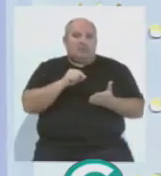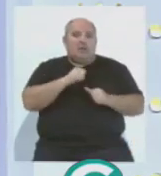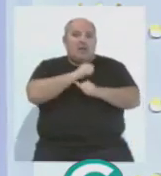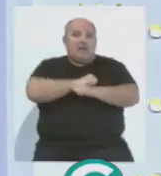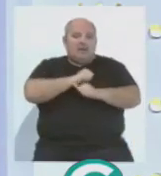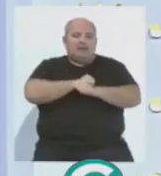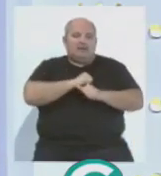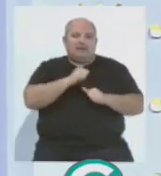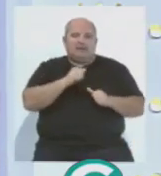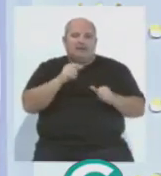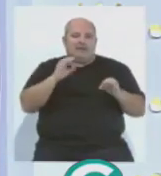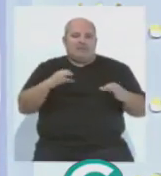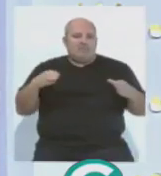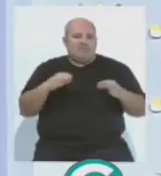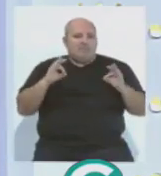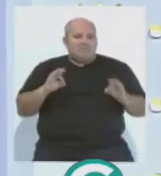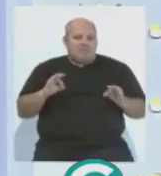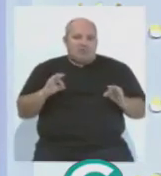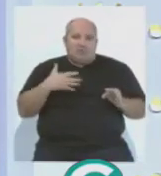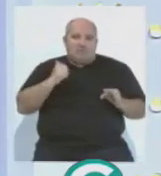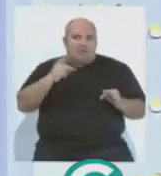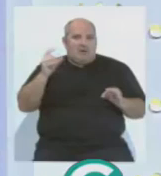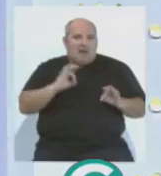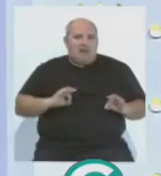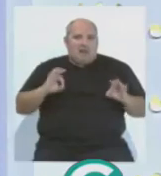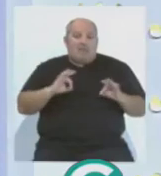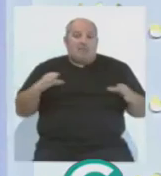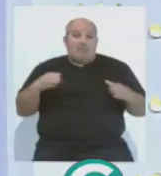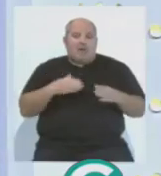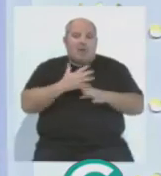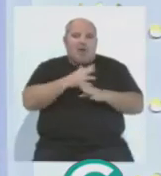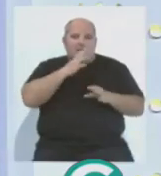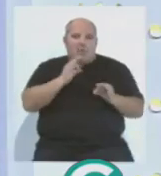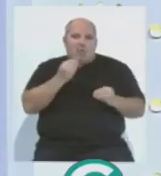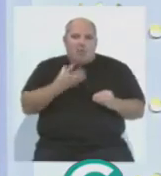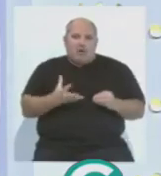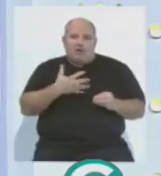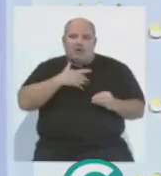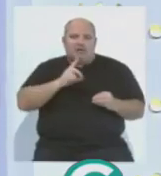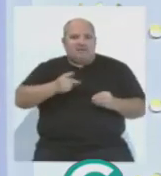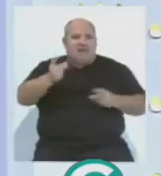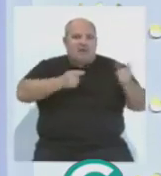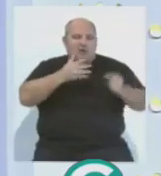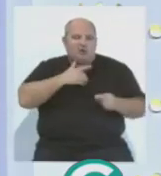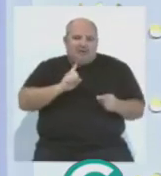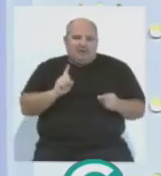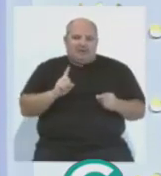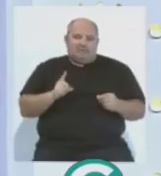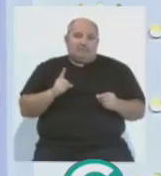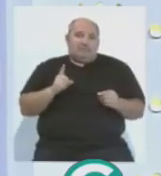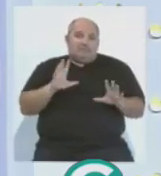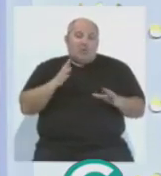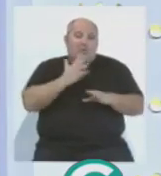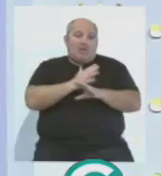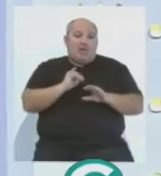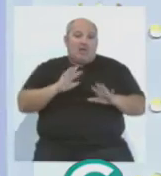espero que no salga nadie, me da mucho miedo, la verdad, porque creo que la plantilla que tenemos es buena, entonces no quiero que se vaya nadie, por supuesto, tanto